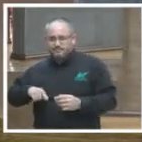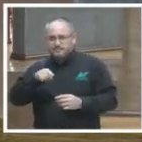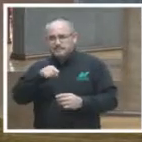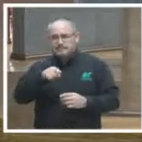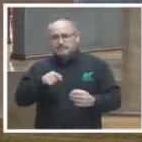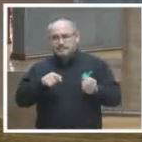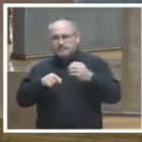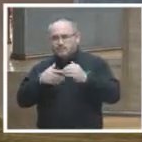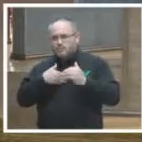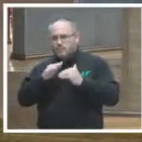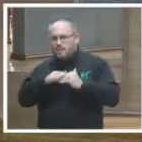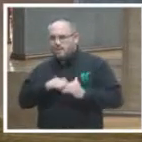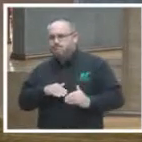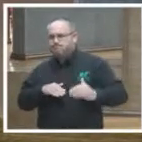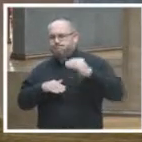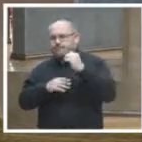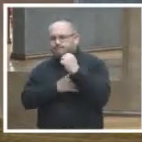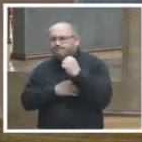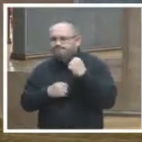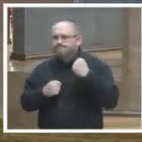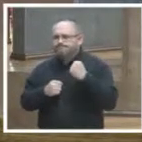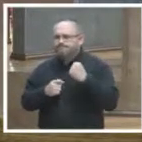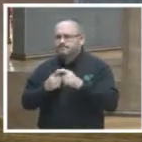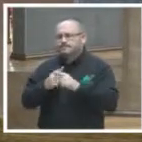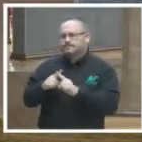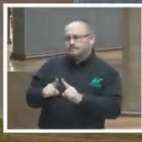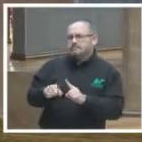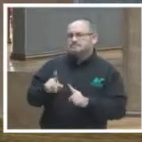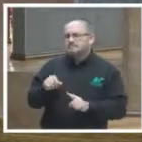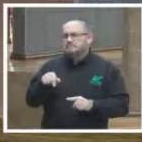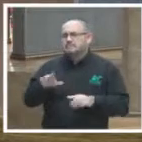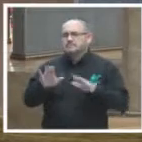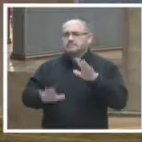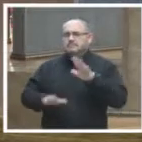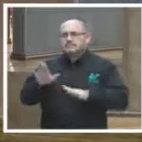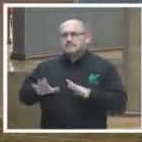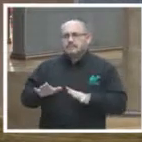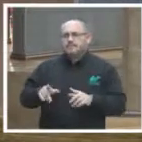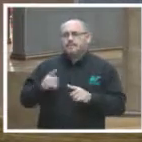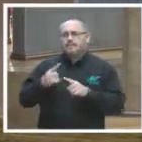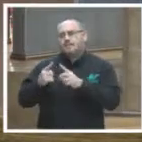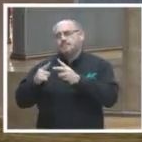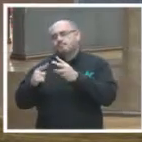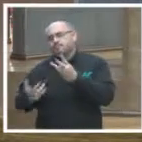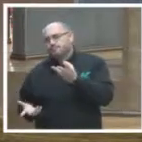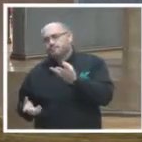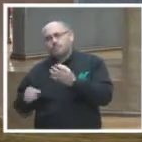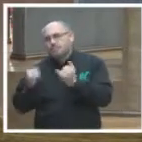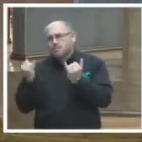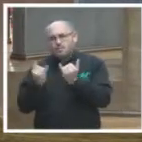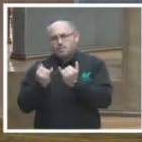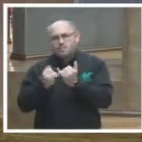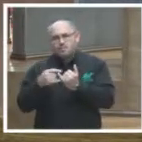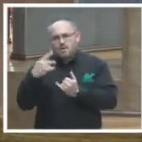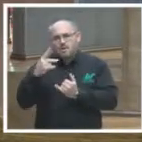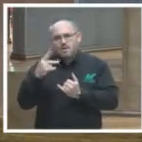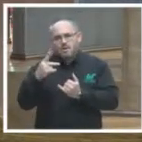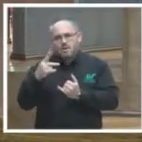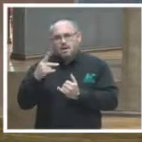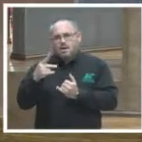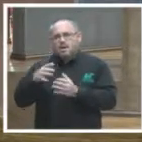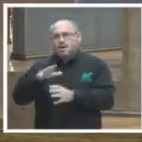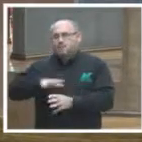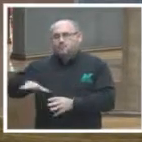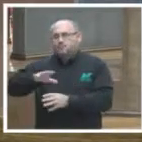una dimensión de empoderamiento distinto pero también esto depende de muchos contextos no es lo mismo en sociedades democráticas